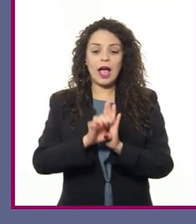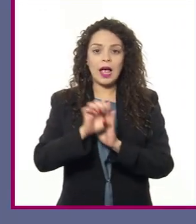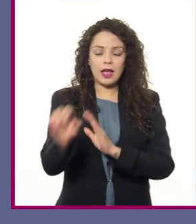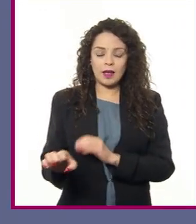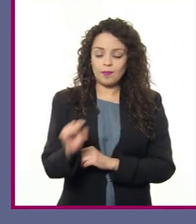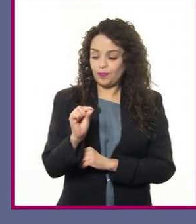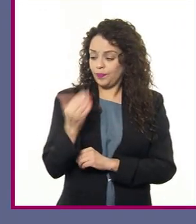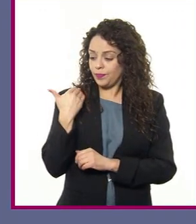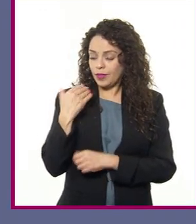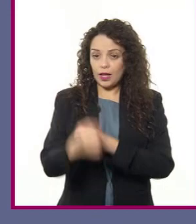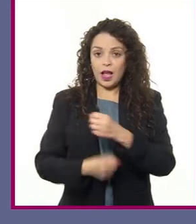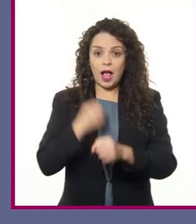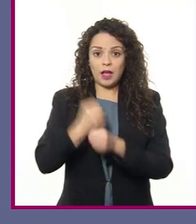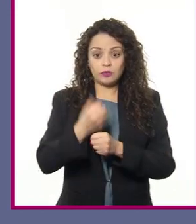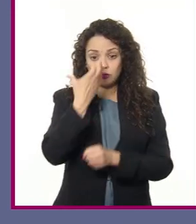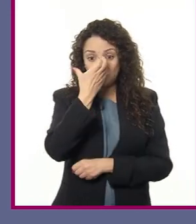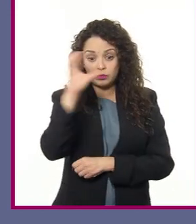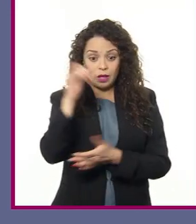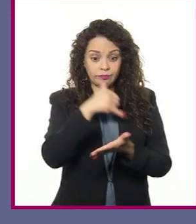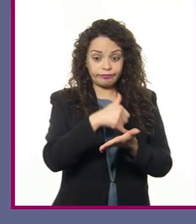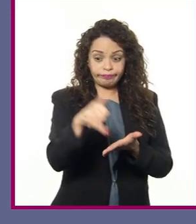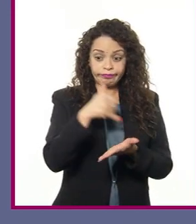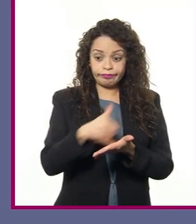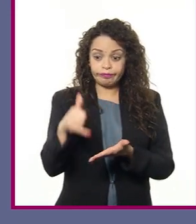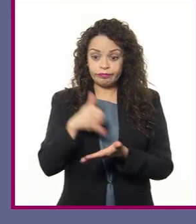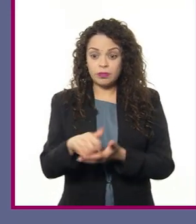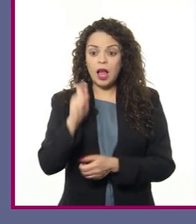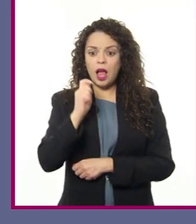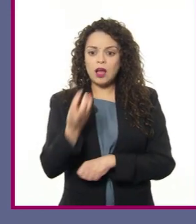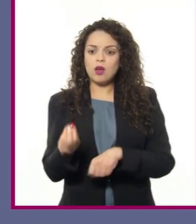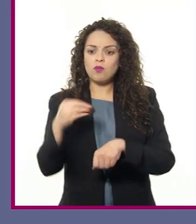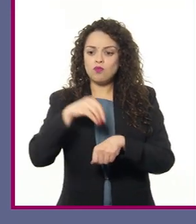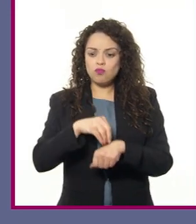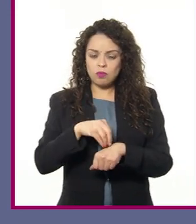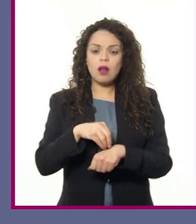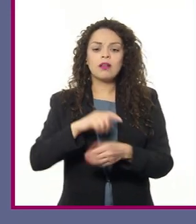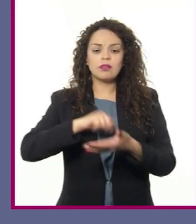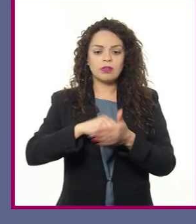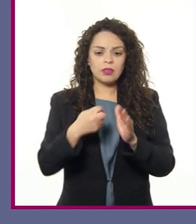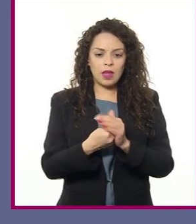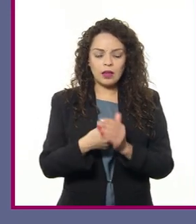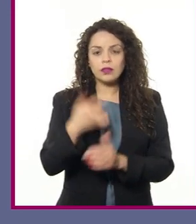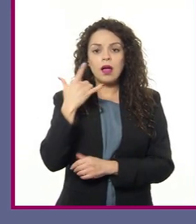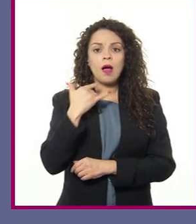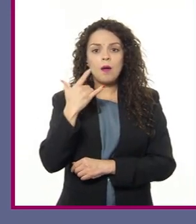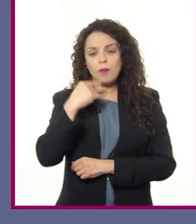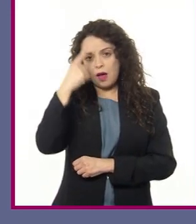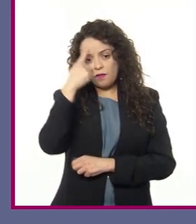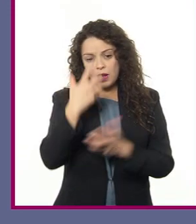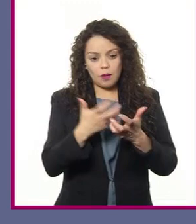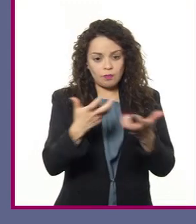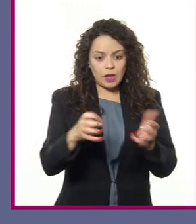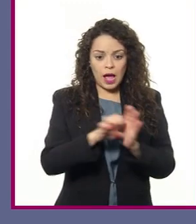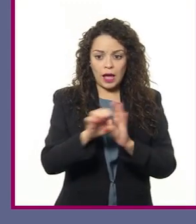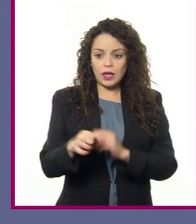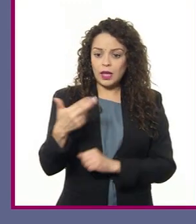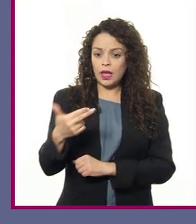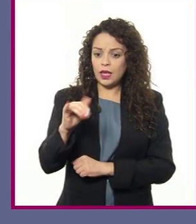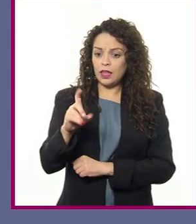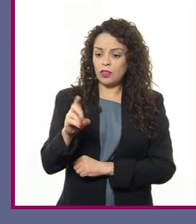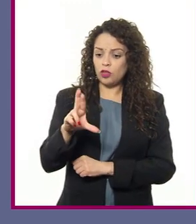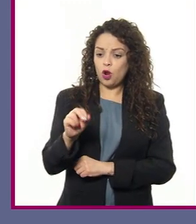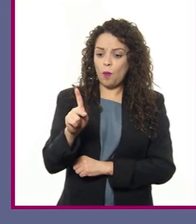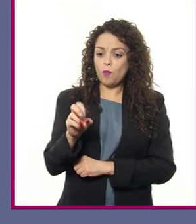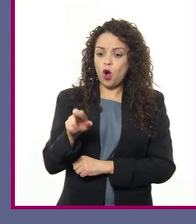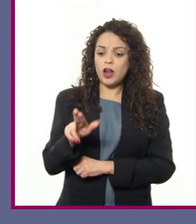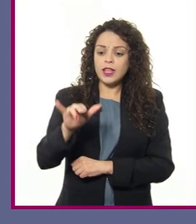más recientes, la agricultura también ha incorporado técnicas más amigables con el medio ambiente, como la hidroponía, en